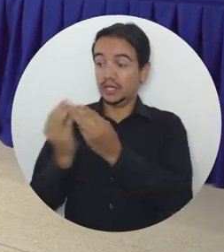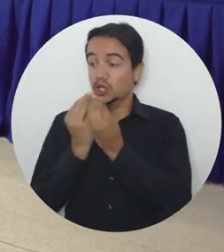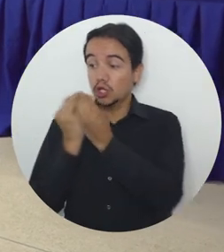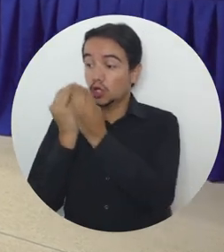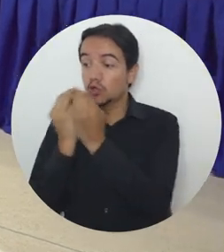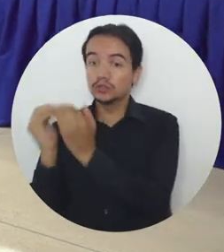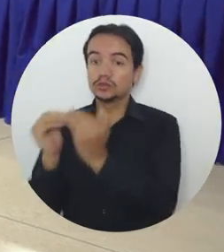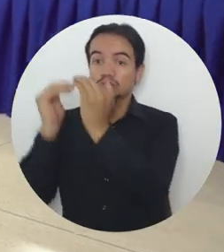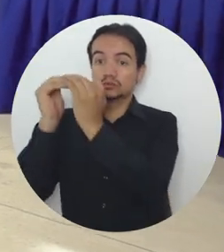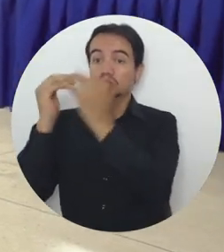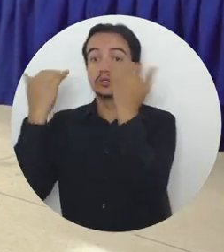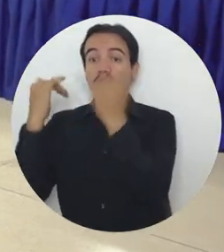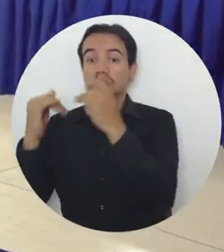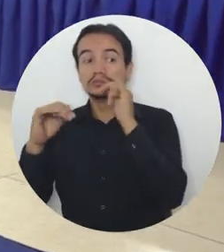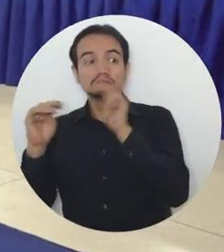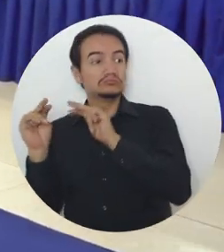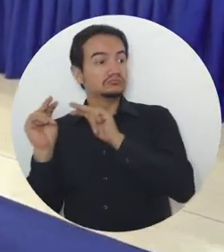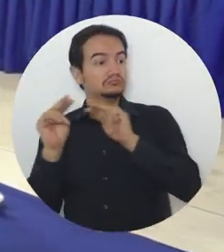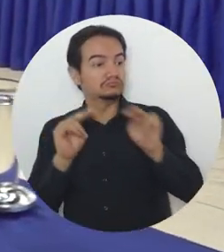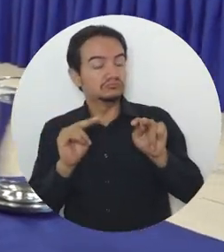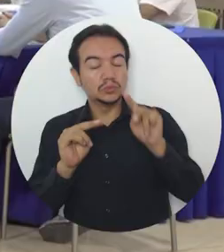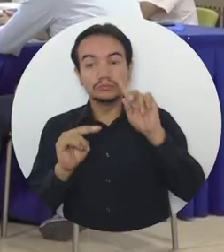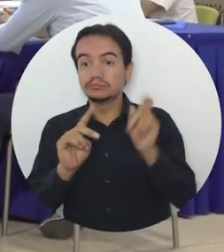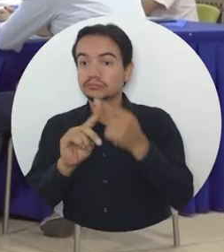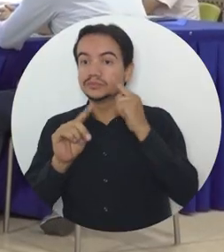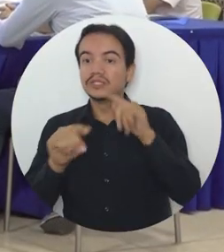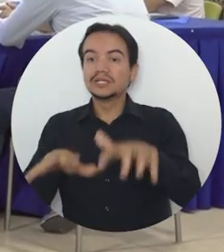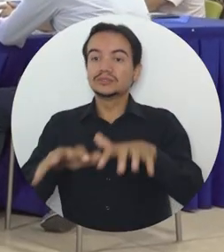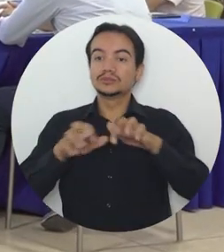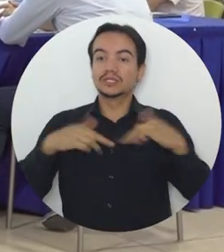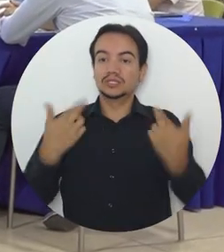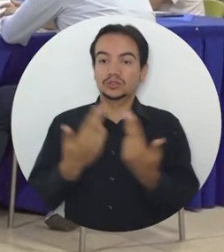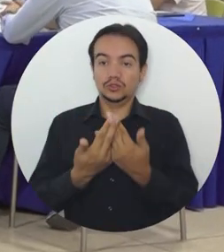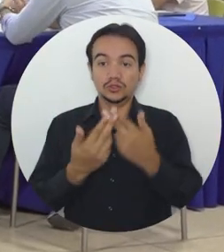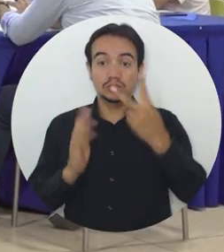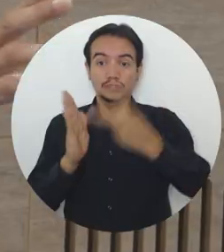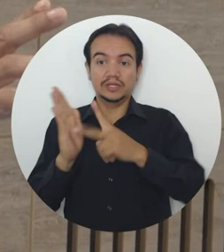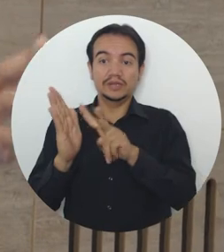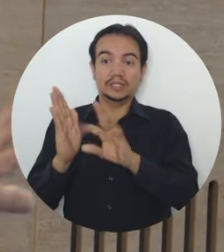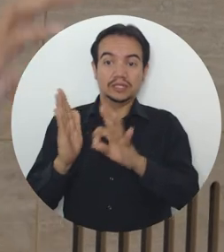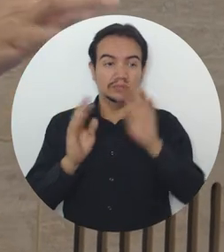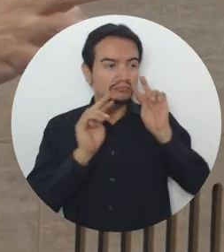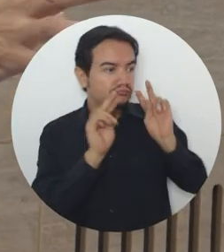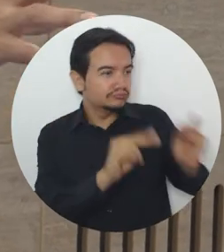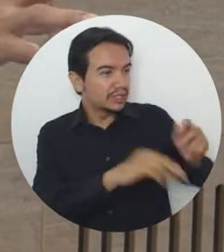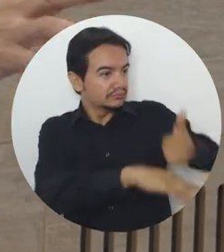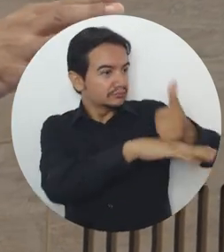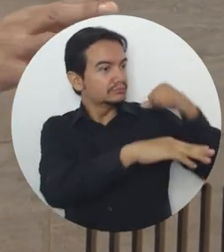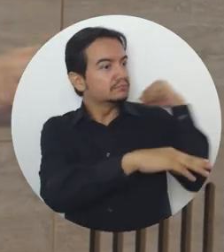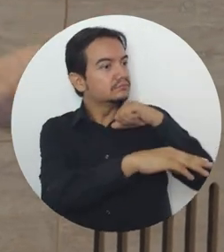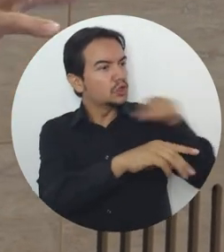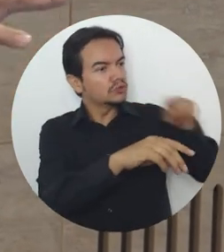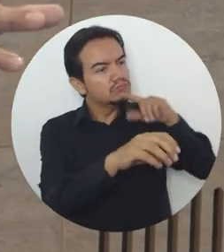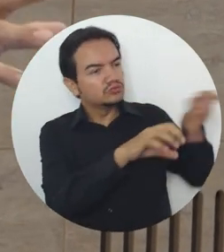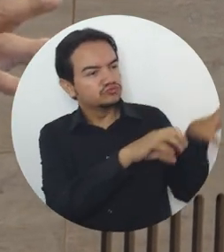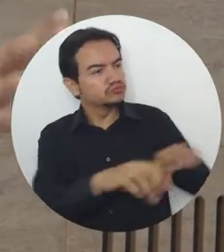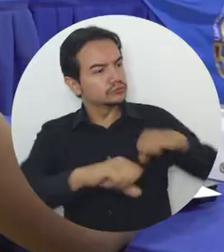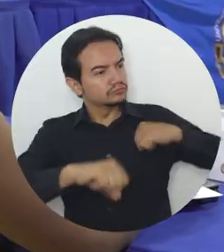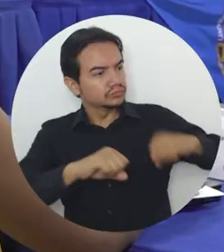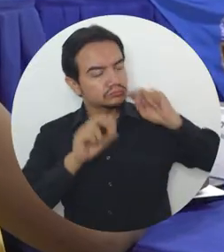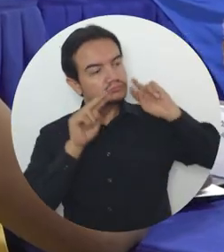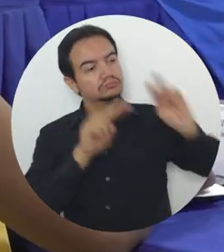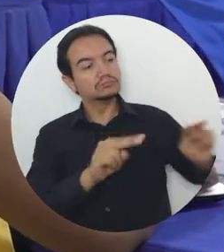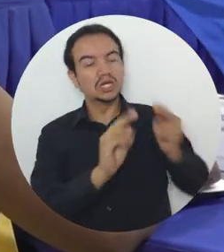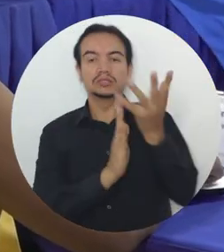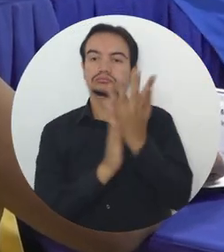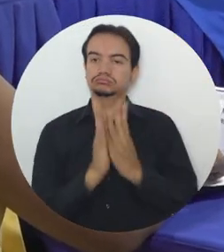El Consejo Superior de la Universidad del Magdalena desarrolló la primera sesión de 2023, donde evaluaron la gestión del rector Pablo Vera Salazar